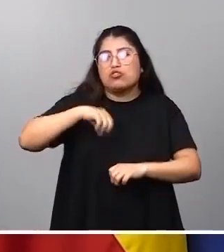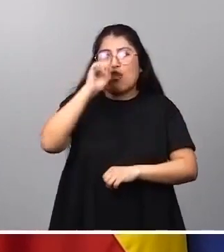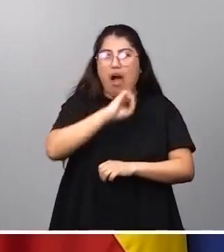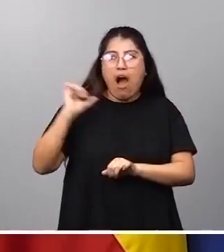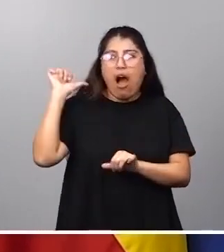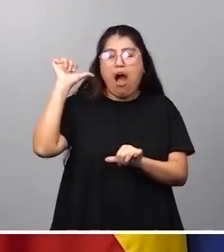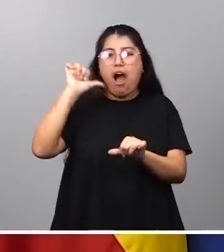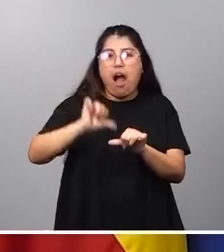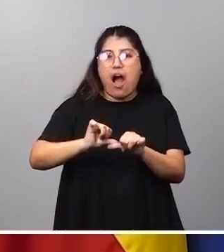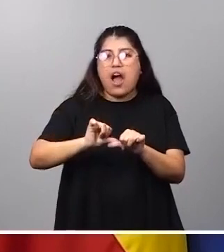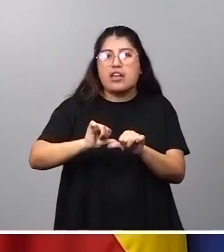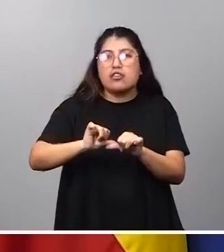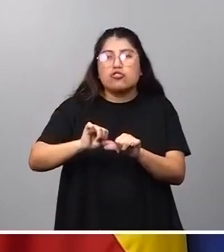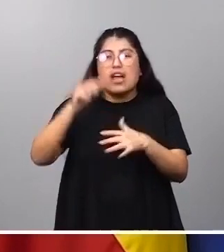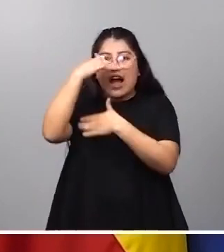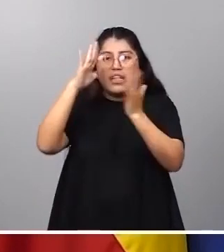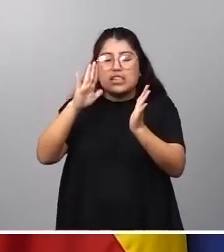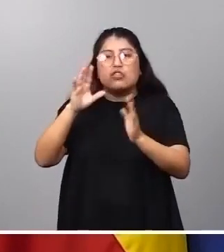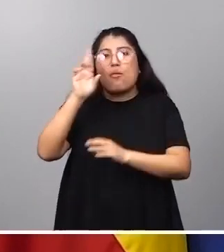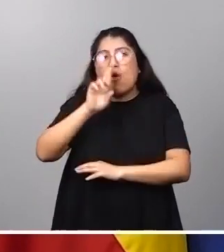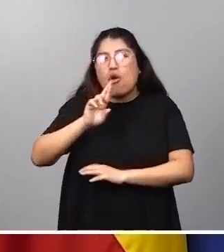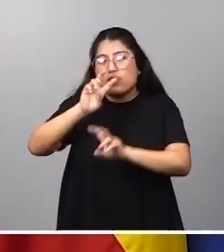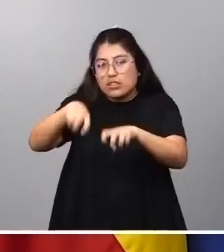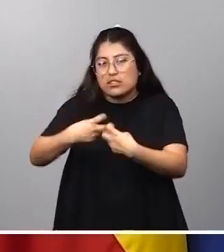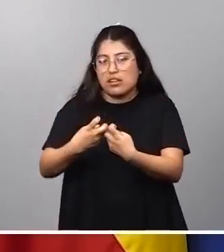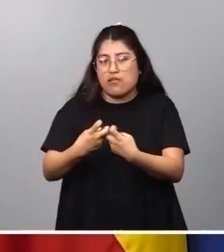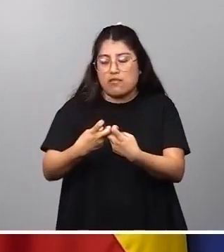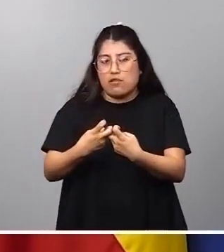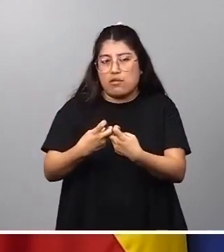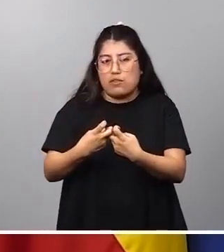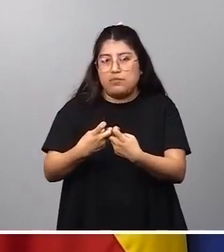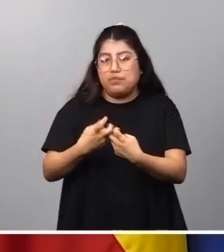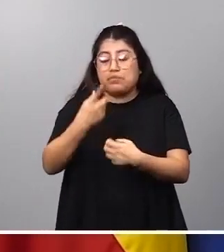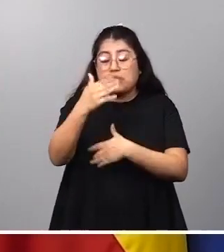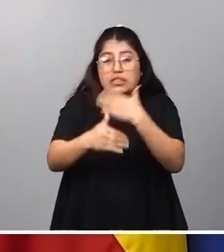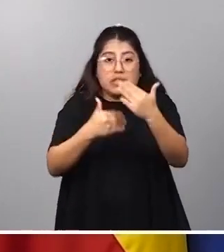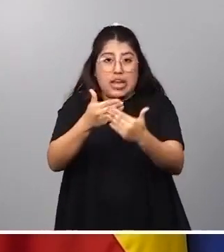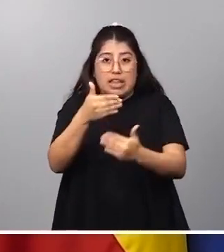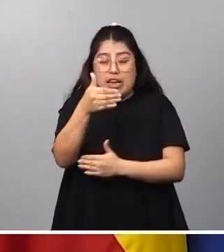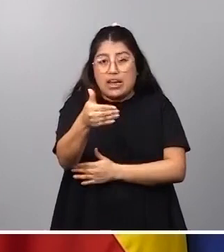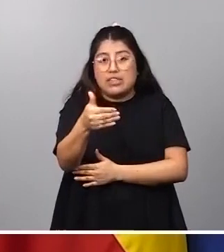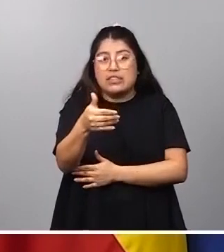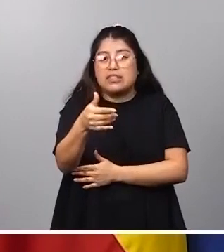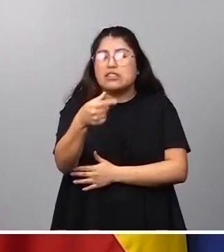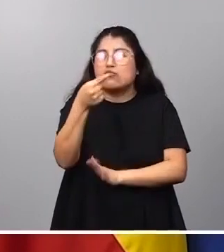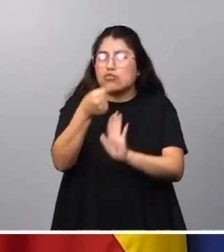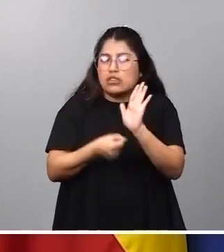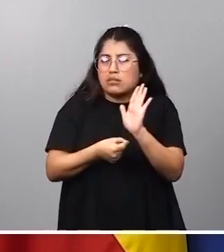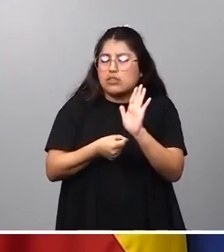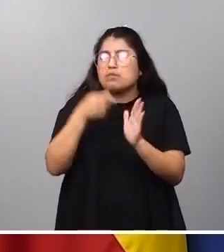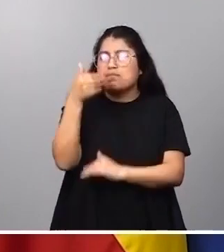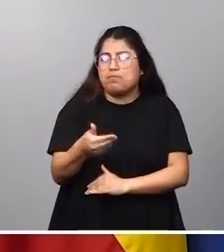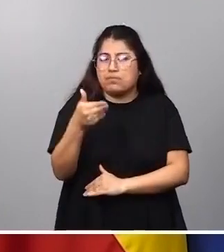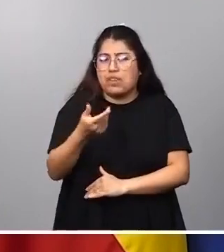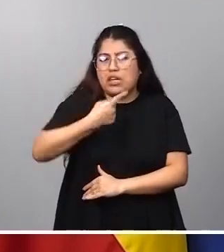pendientes de esa reforma, más de una década, pero que desde luego hacia adelante es uno de los elementos importantes también de los que